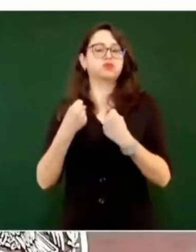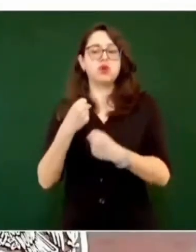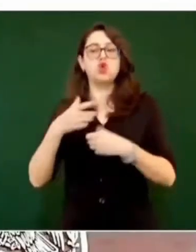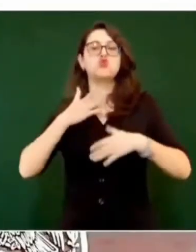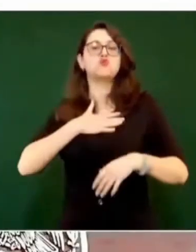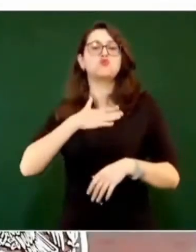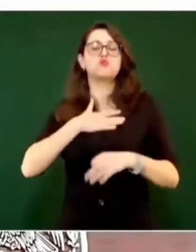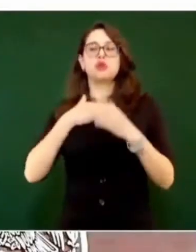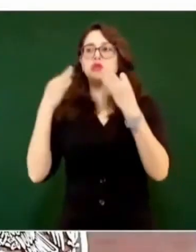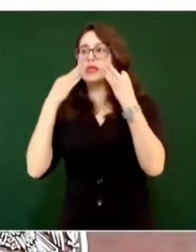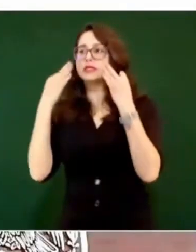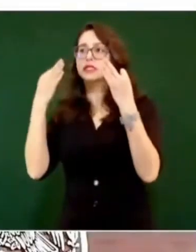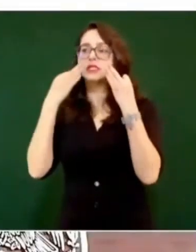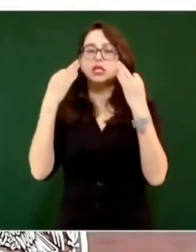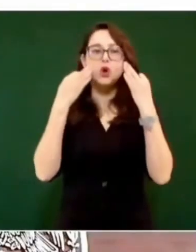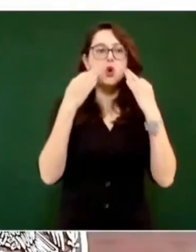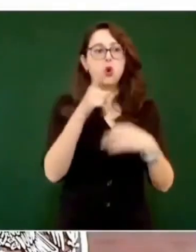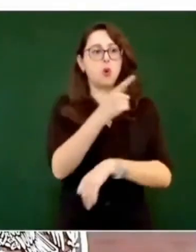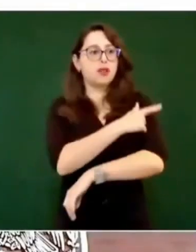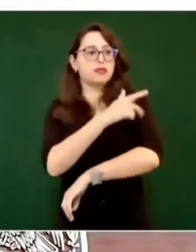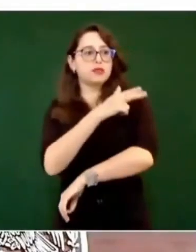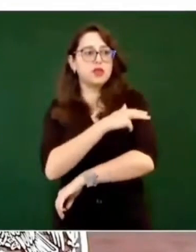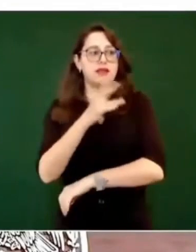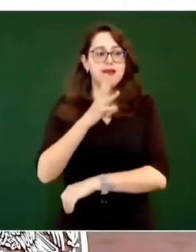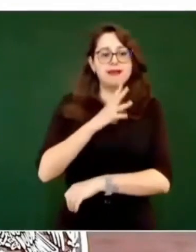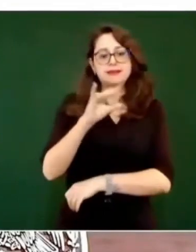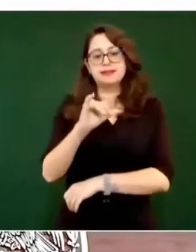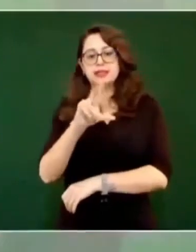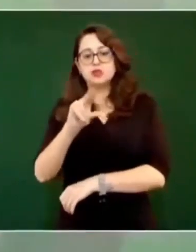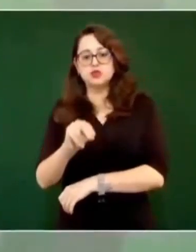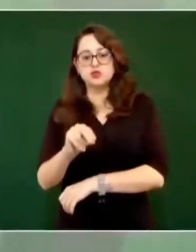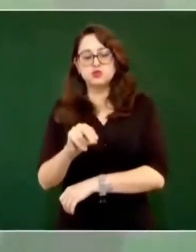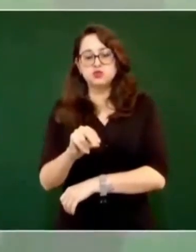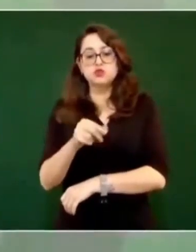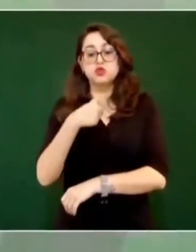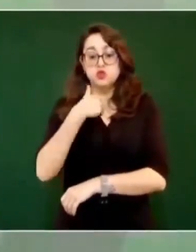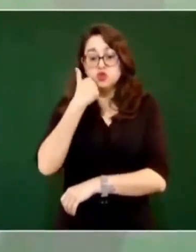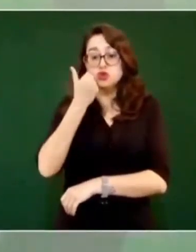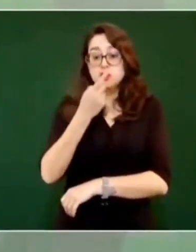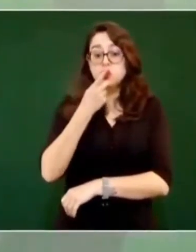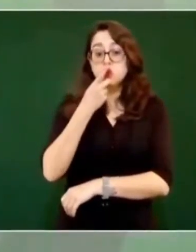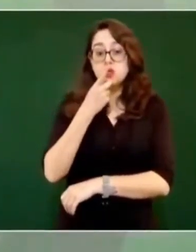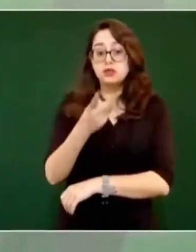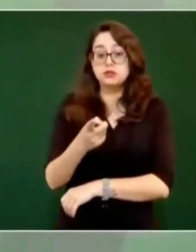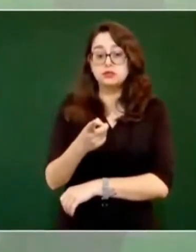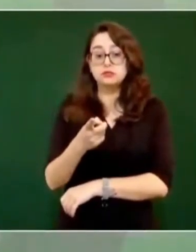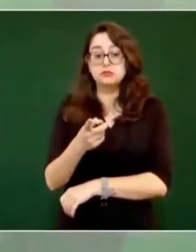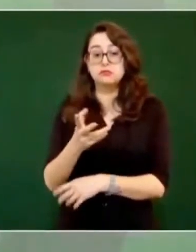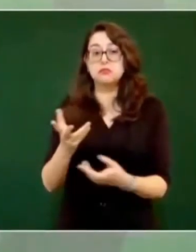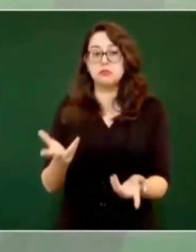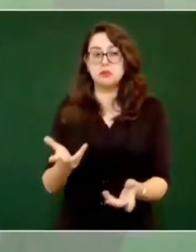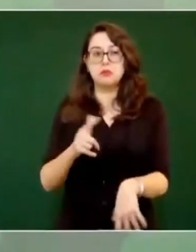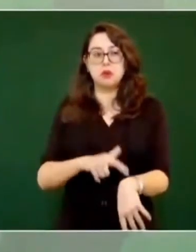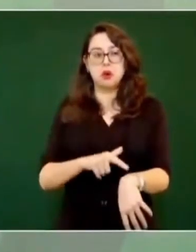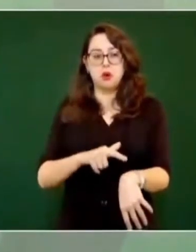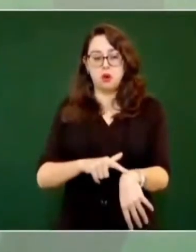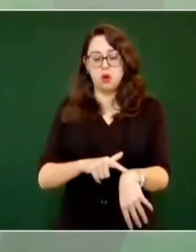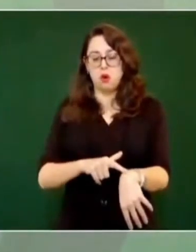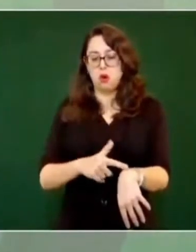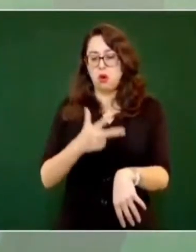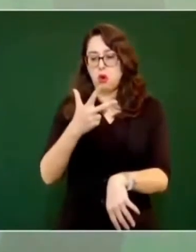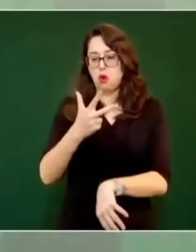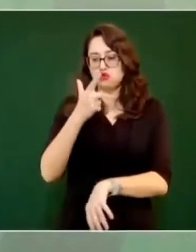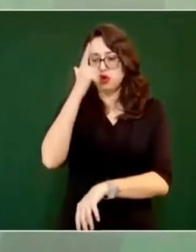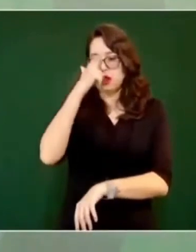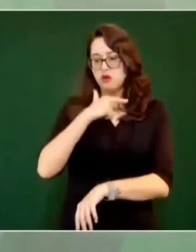personalmente el trabajo de la Guardia Nacional y le quiero comentar que como a las ocho, veinte, treinta horas de la